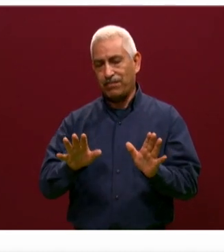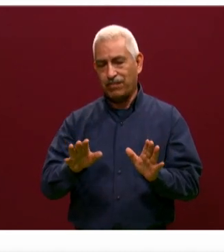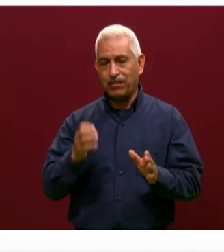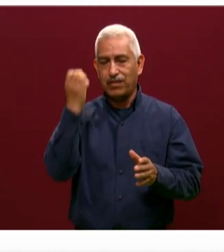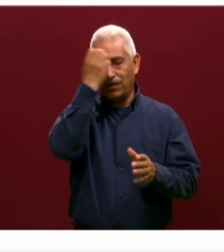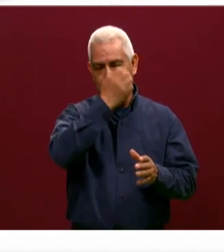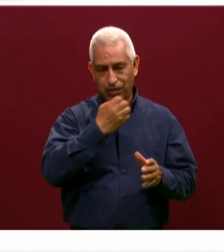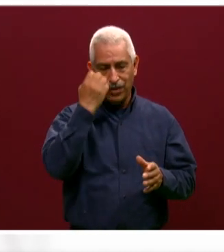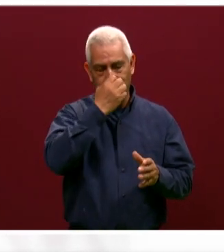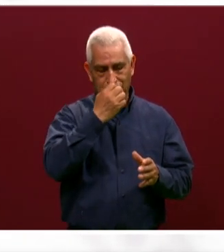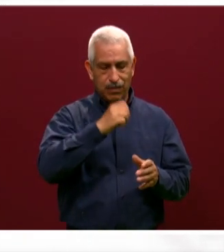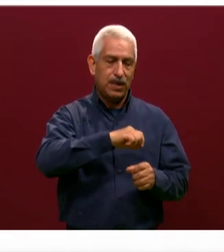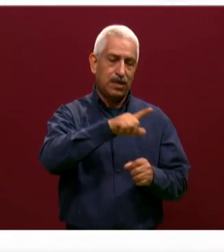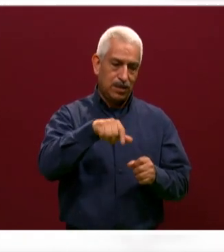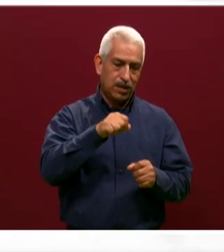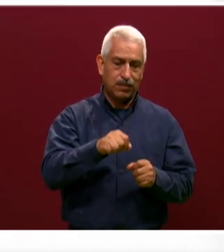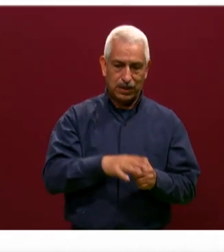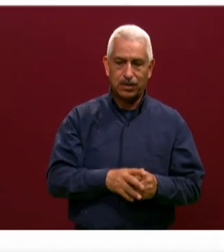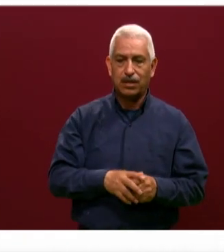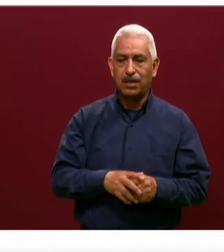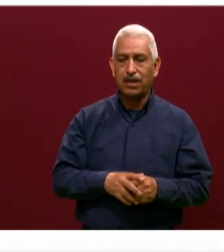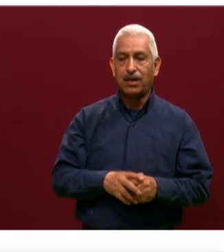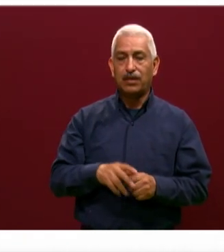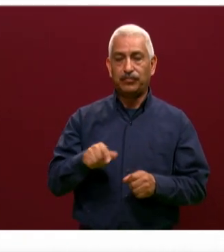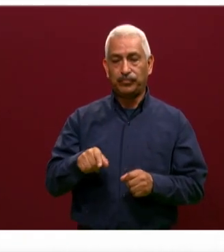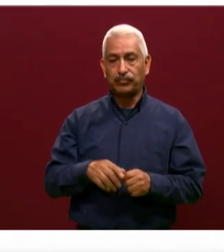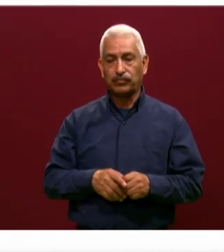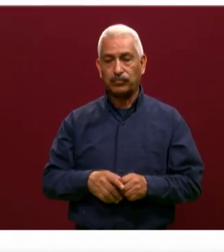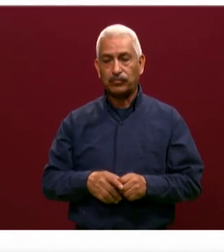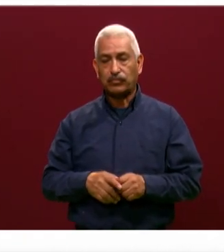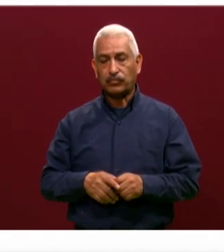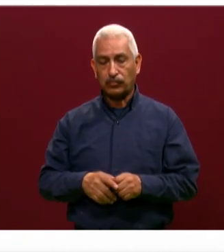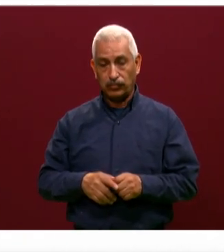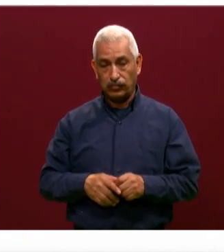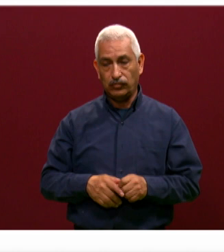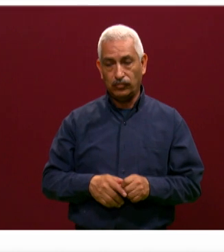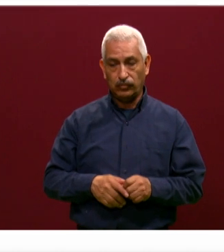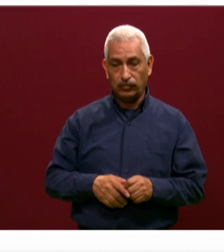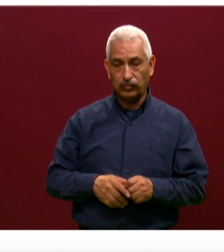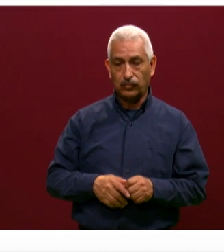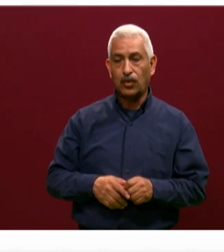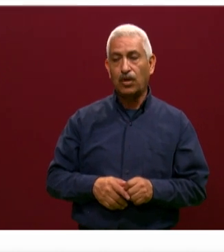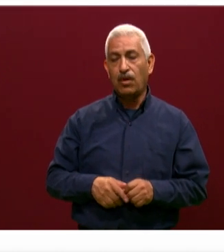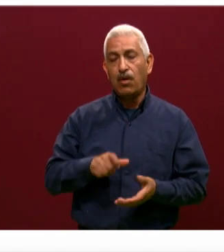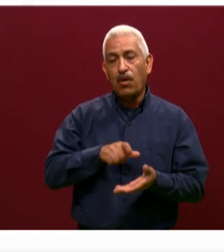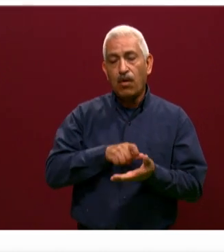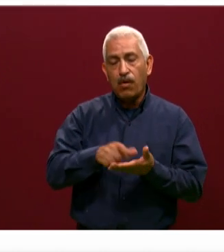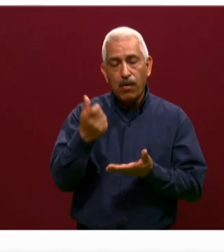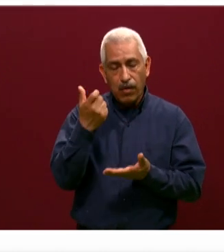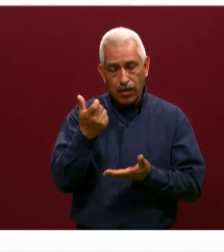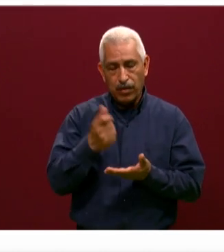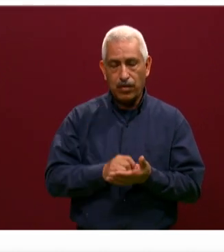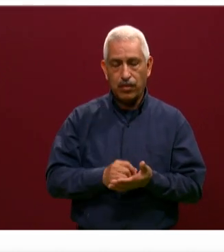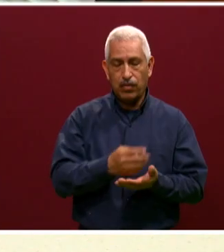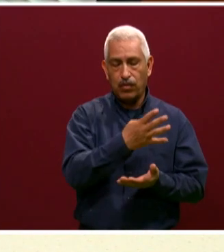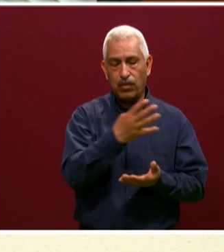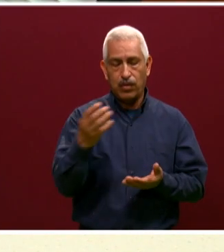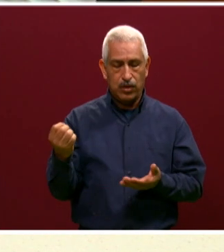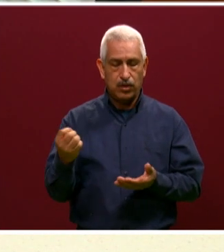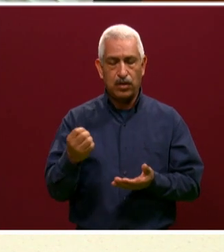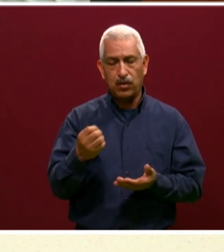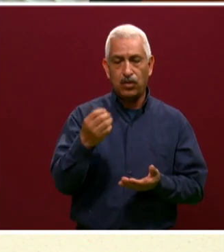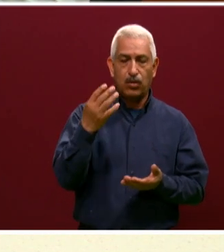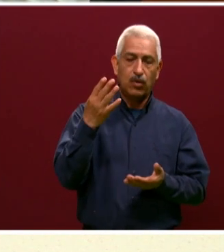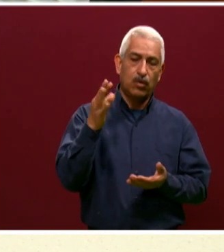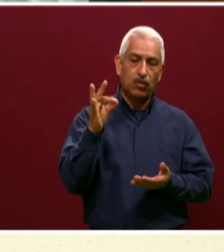es. Y lo van a enviar y, bueno, pues ese es el costo, 445 pesos. Luego, también hay